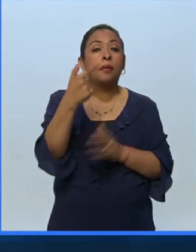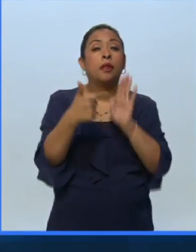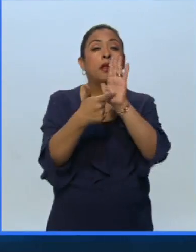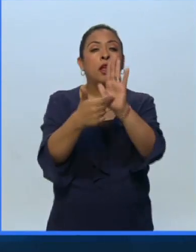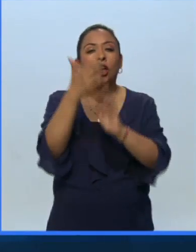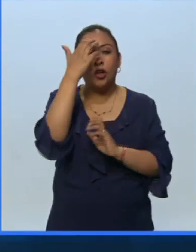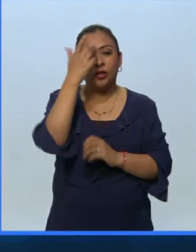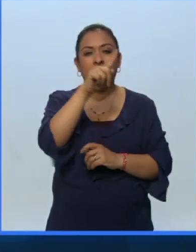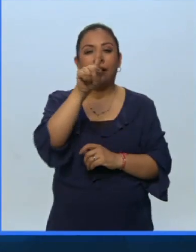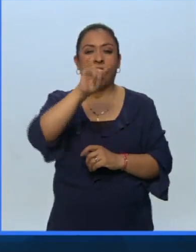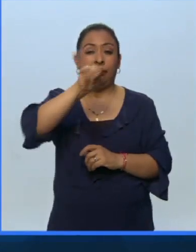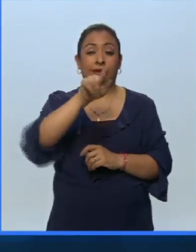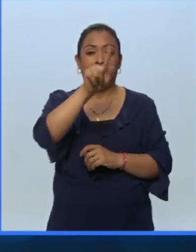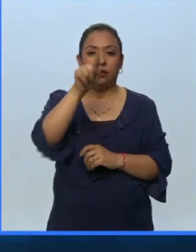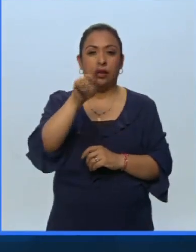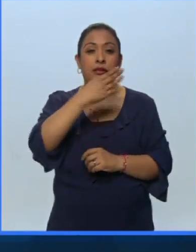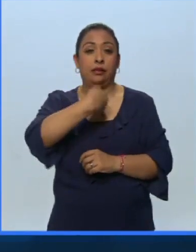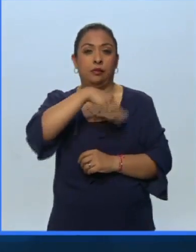español.